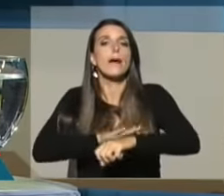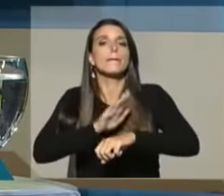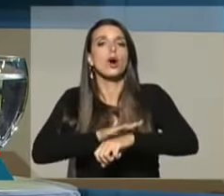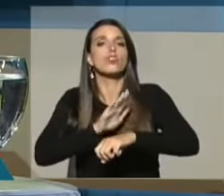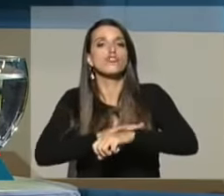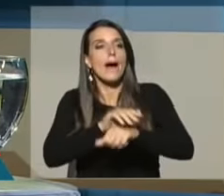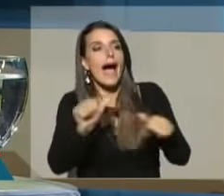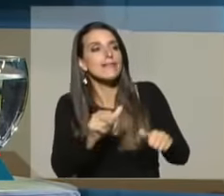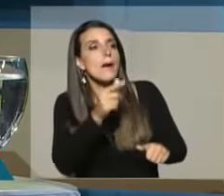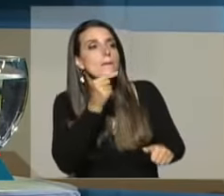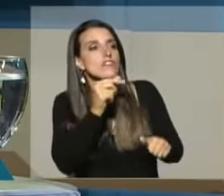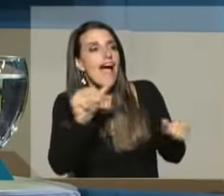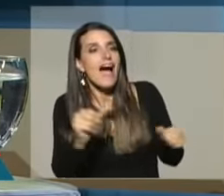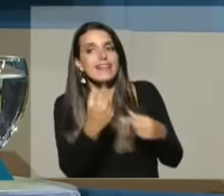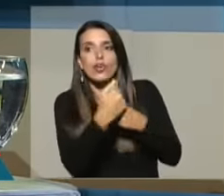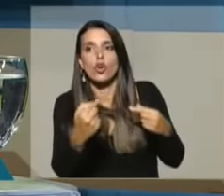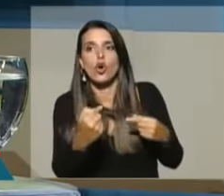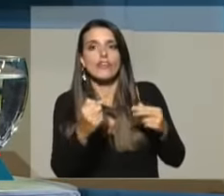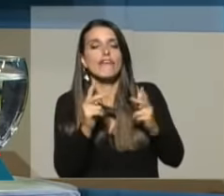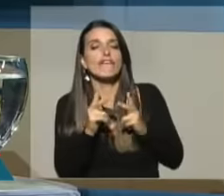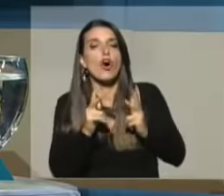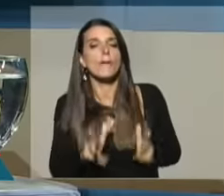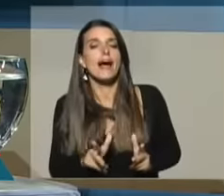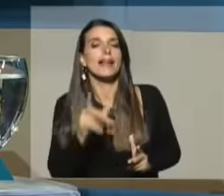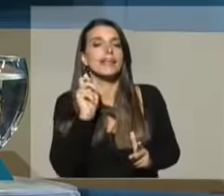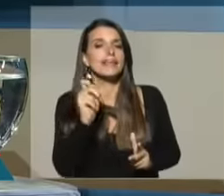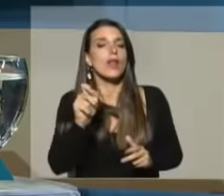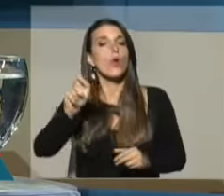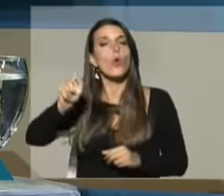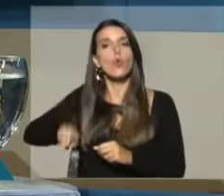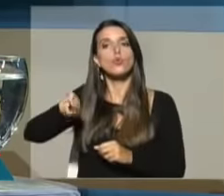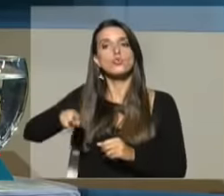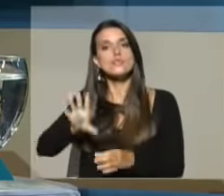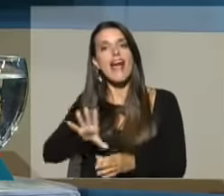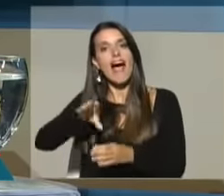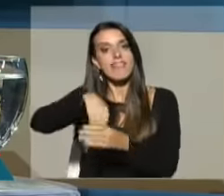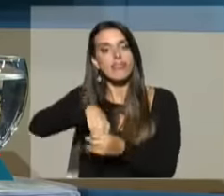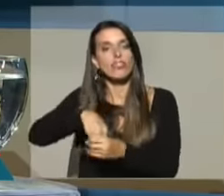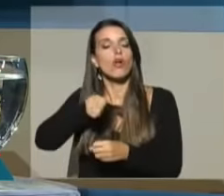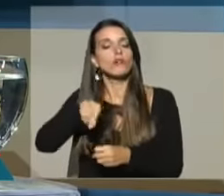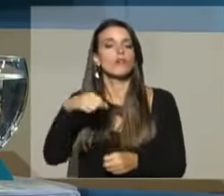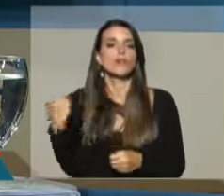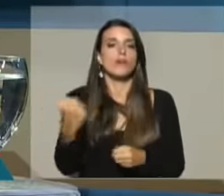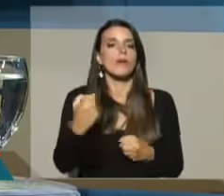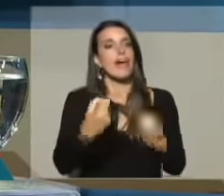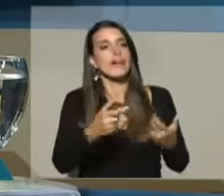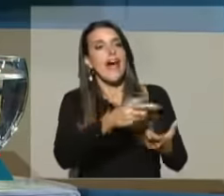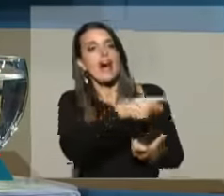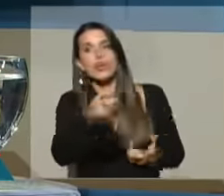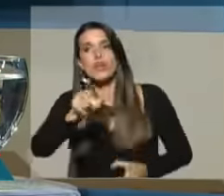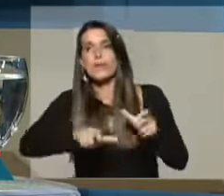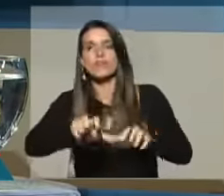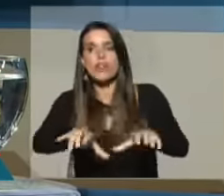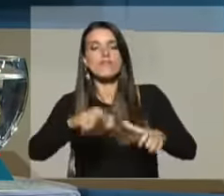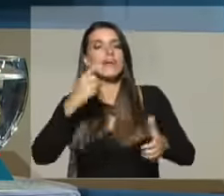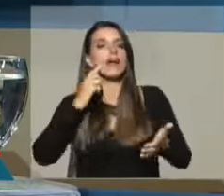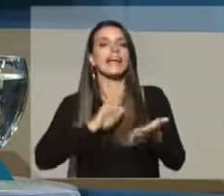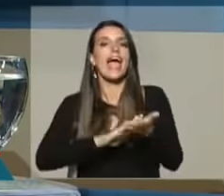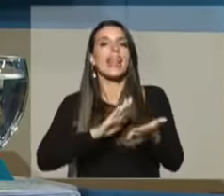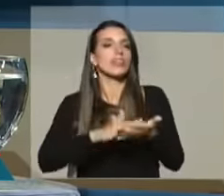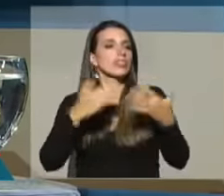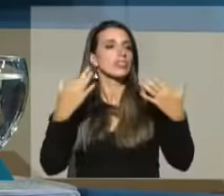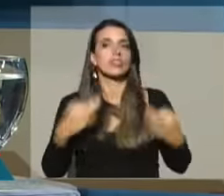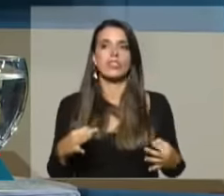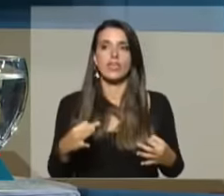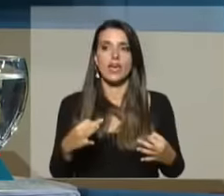acción policial y esencialmente la participación de la justicia es lo que le da a los ciudadanos la garantía de